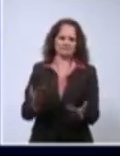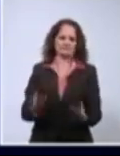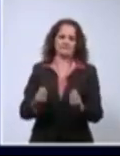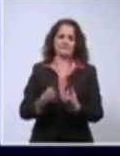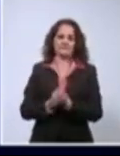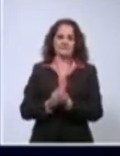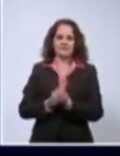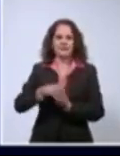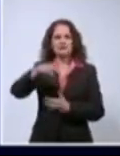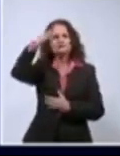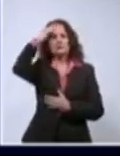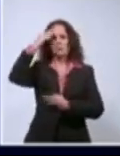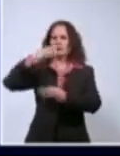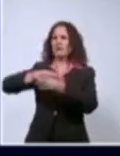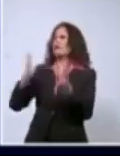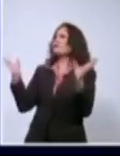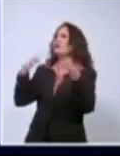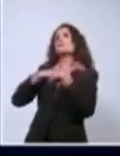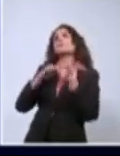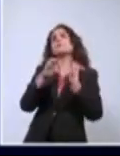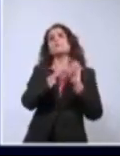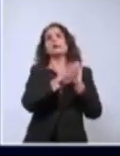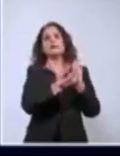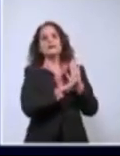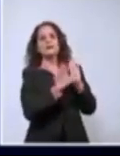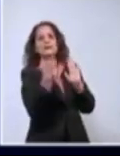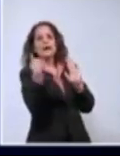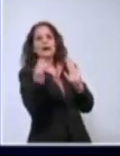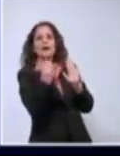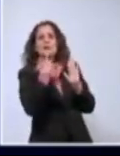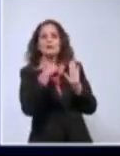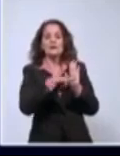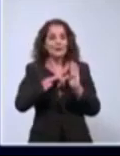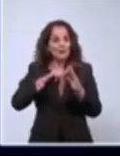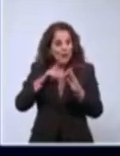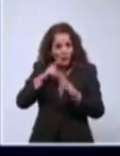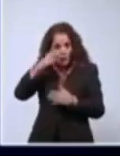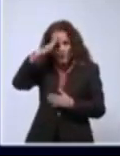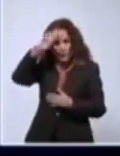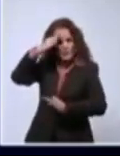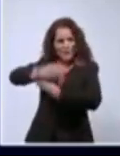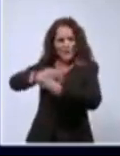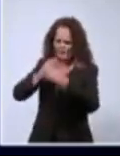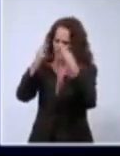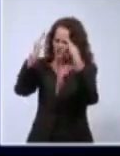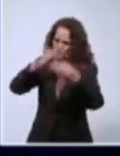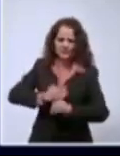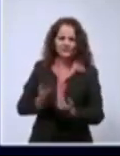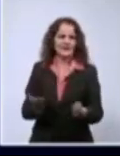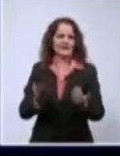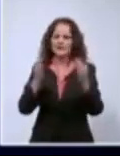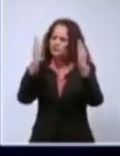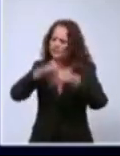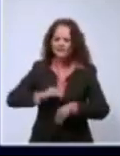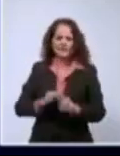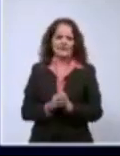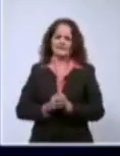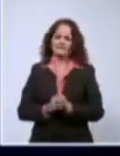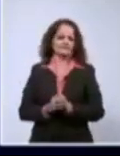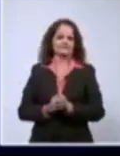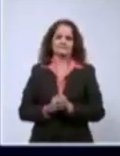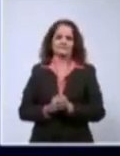Trump no tiene bloqueado nada. Trump tiene medidas y eso. Pero realmente Cuba no está bloqueada, bro. Cuba no está bloqueada, hermano.